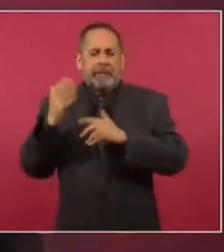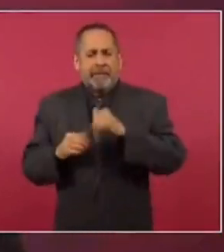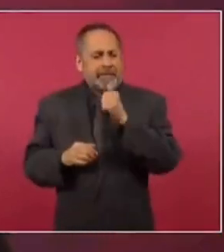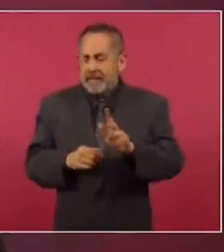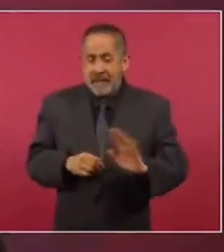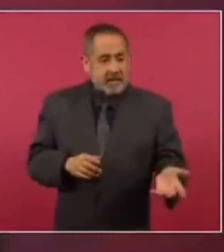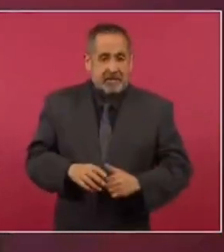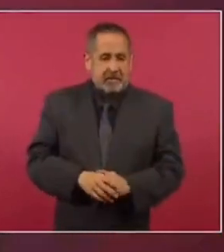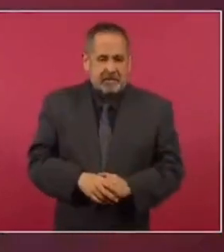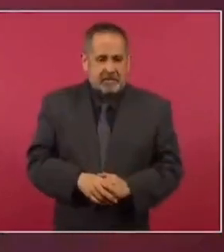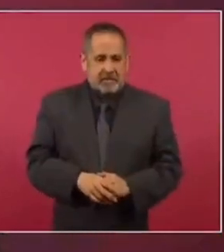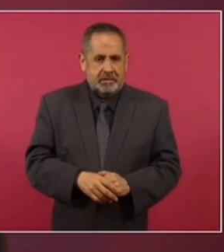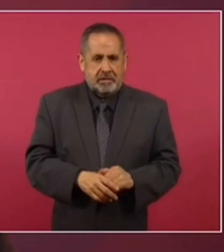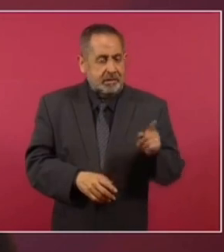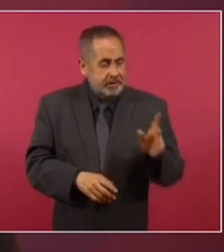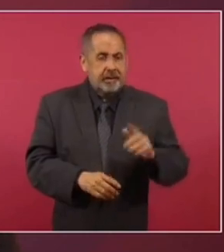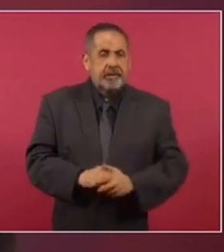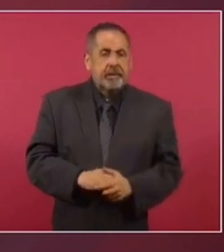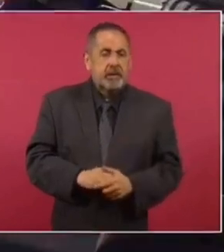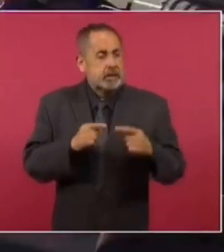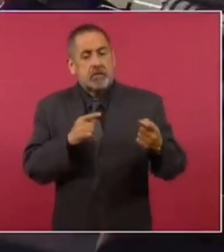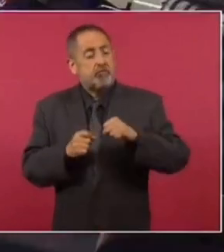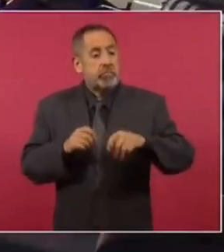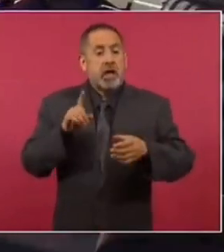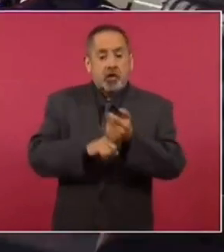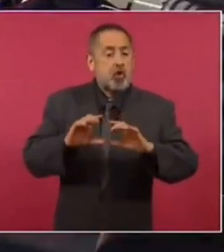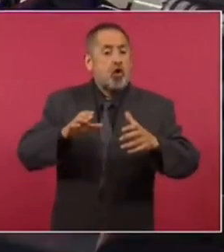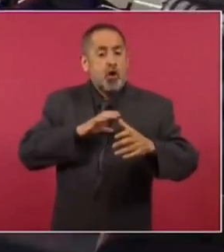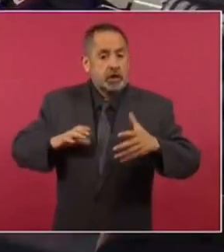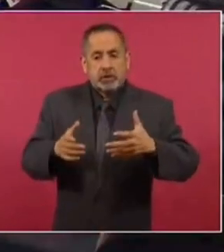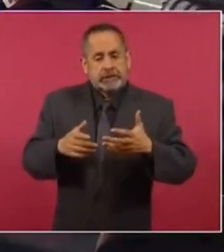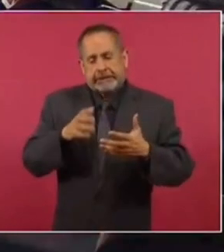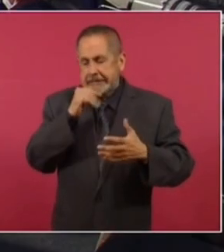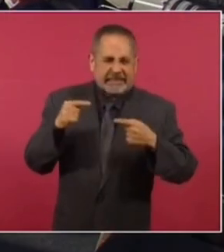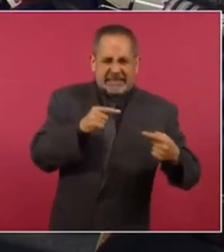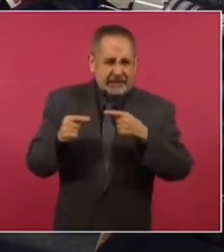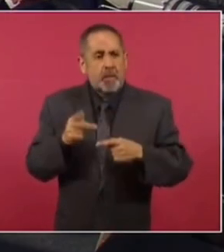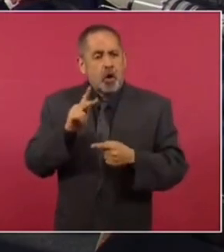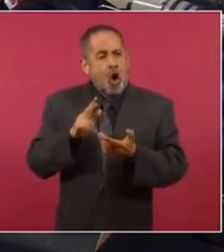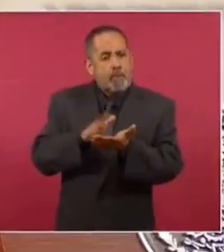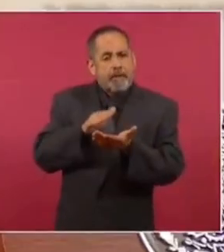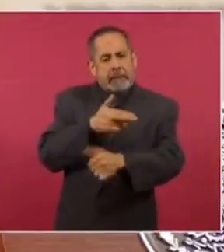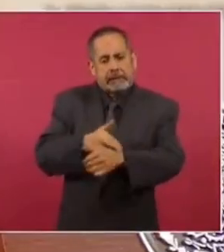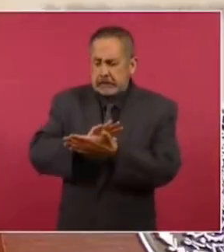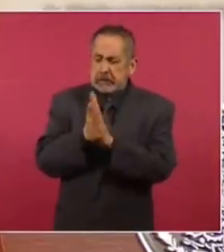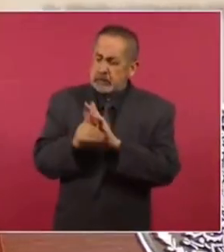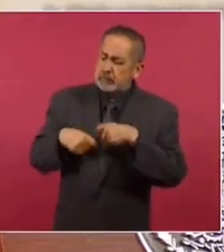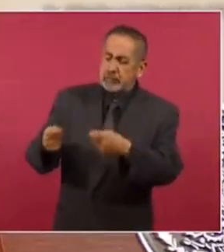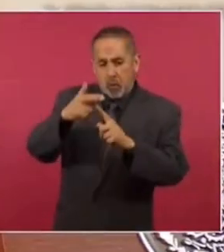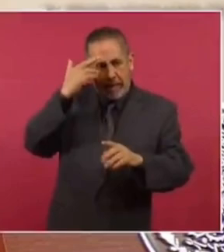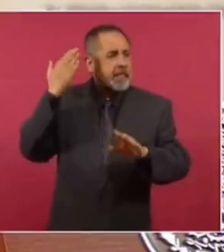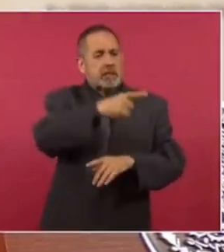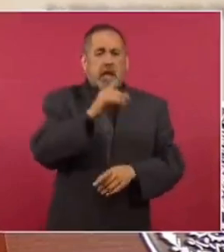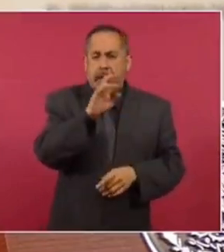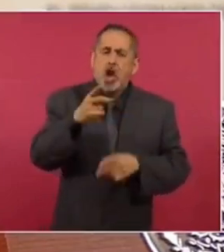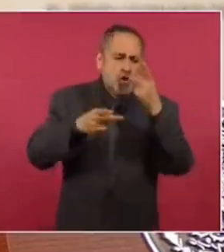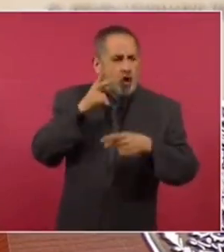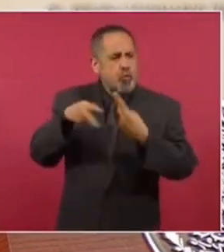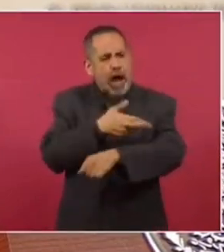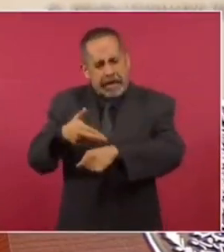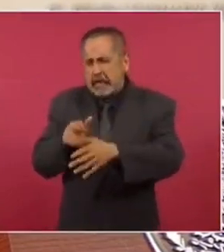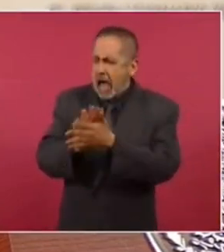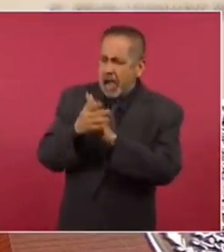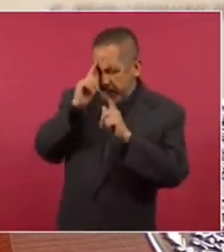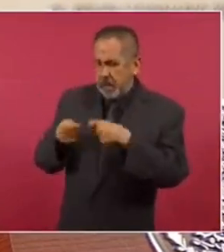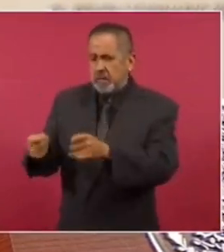No se ha podido, porque hay una oposición fuerte en el Congreso, la regularización de los migrantes, como se ofreció en campaña. Pero cuando menos,